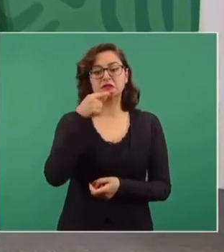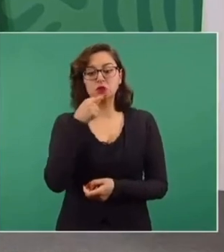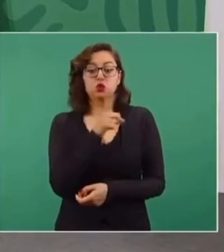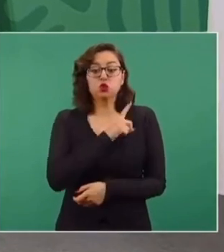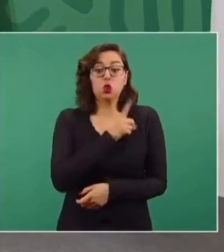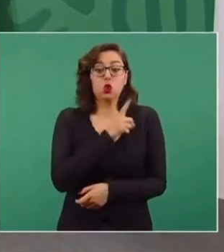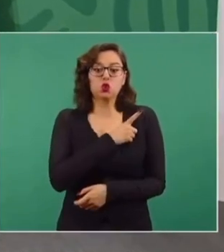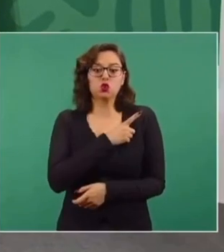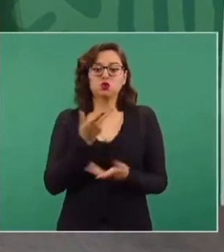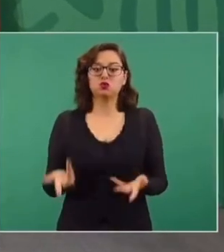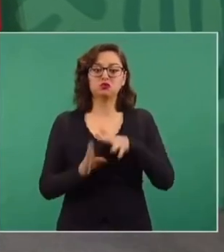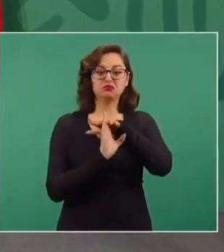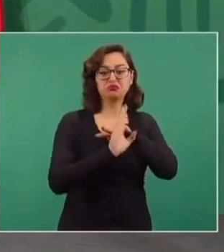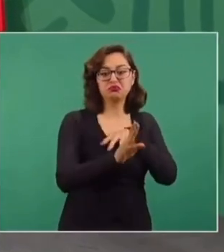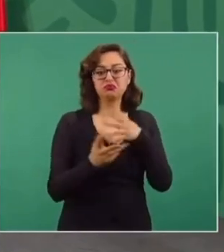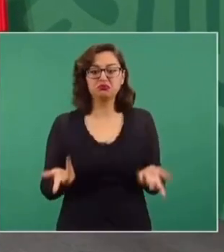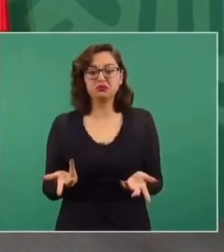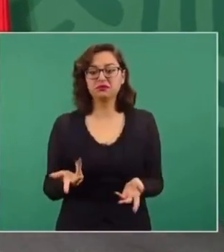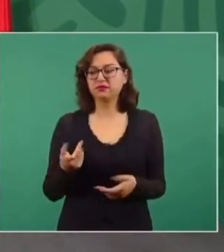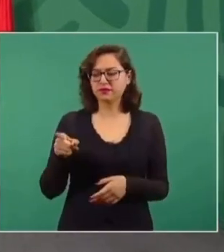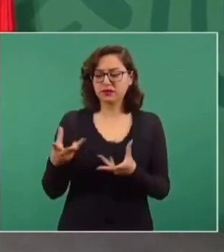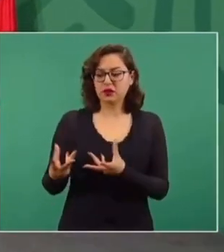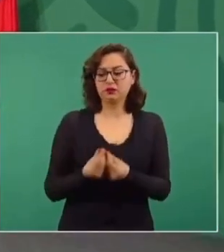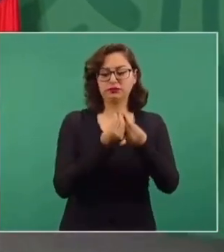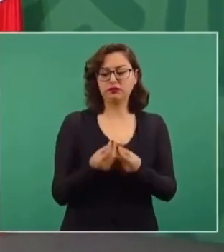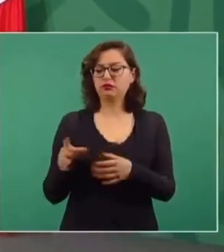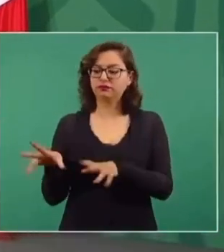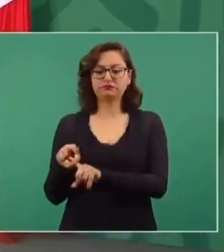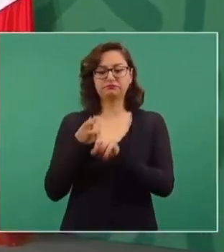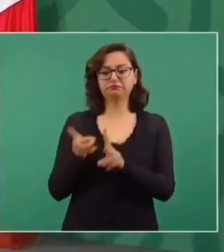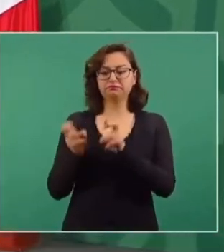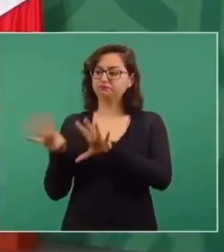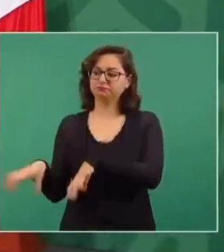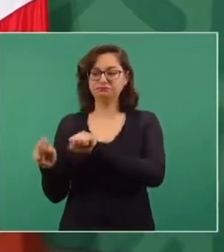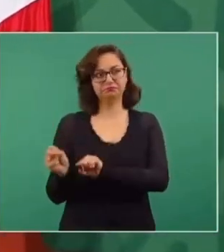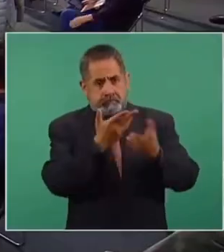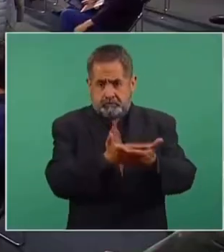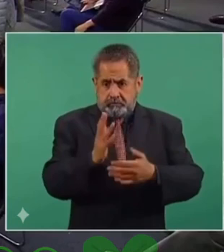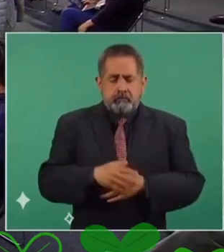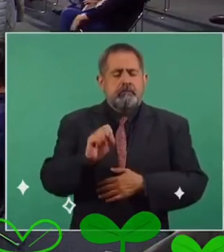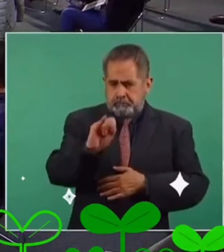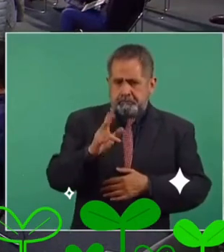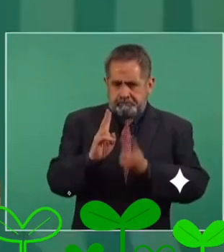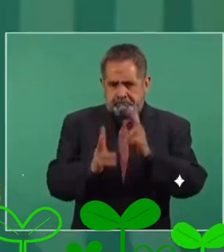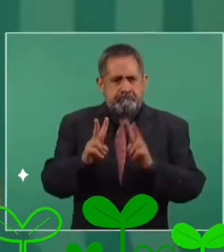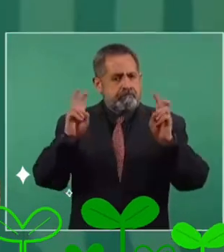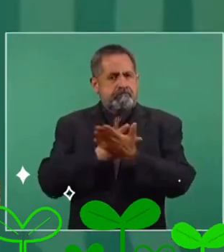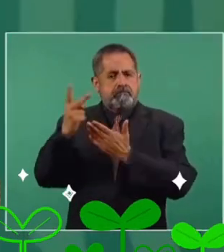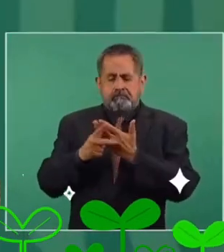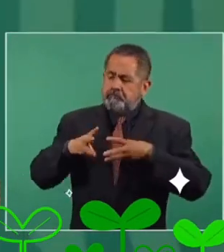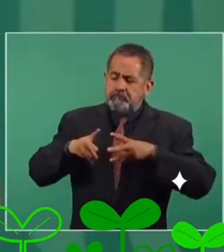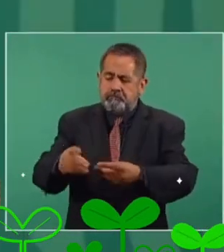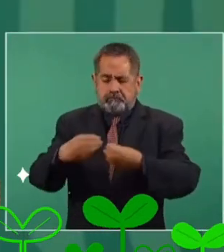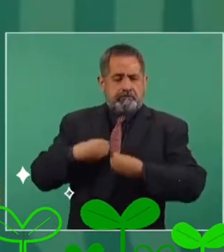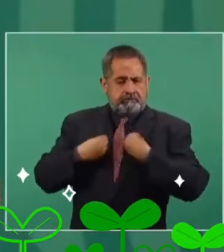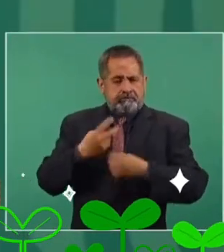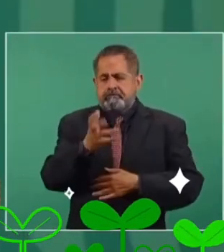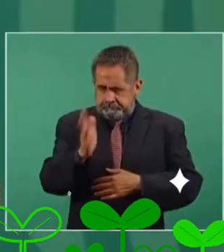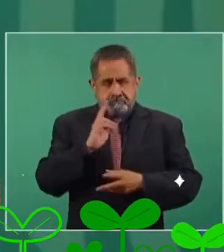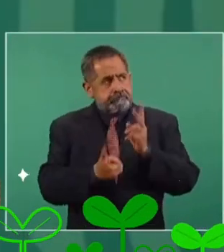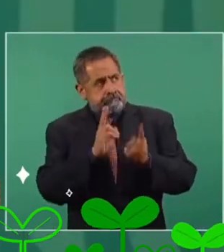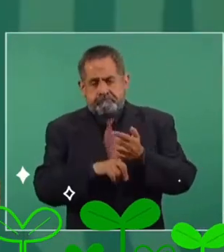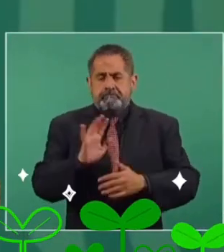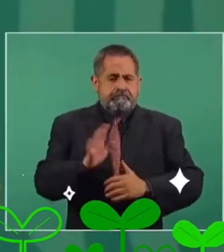padres, de familiares, sino de personas ajenas para garantizar de esta manera el que puedan ingresar a Estados Unidos. Hablé del programa de Sembrando Vida y